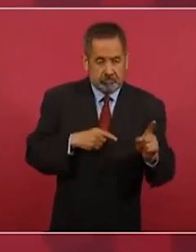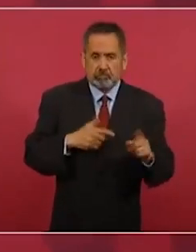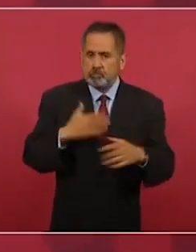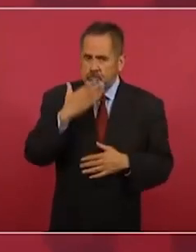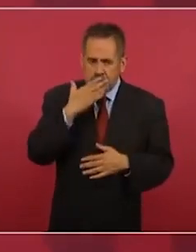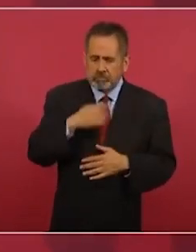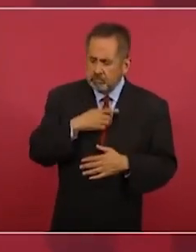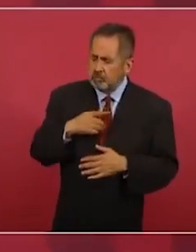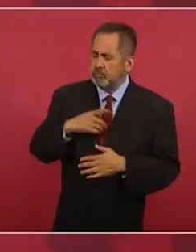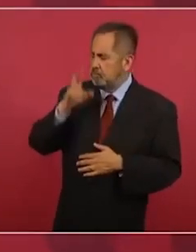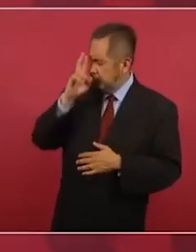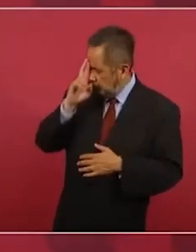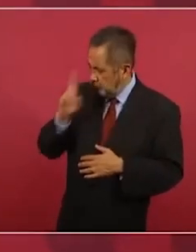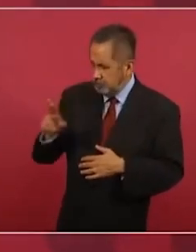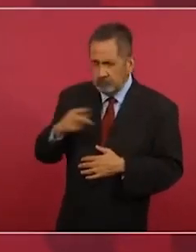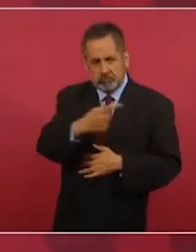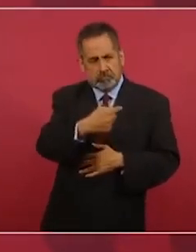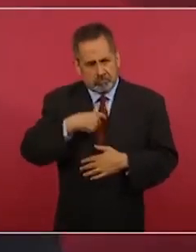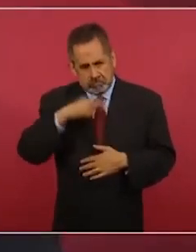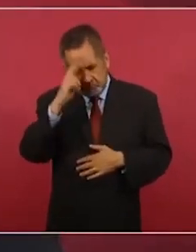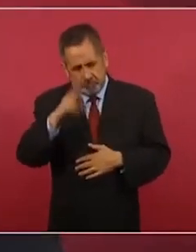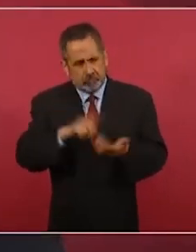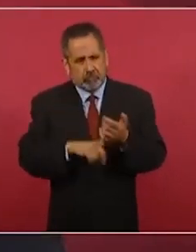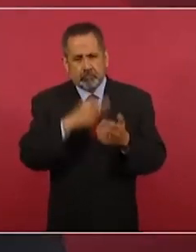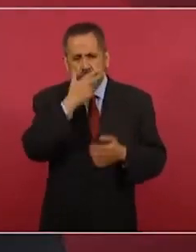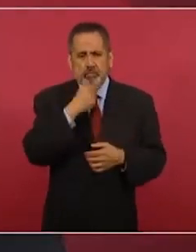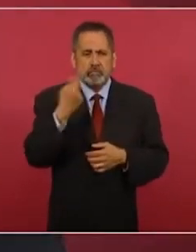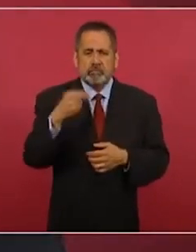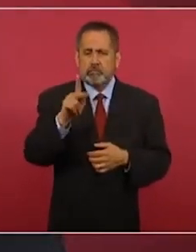respetuosa, que es al azar.